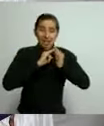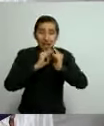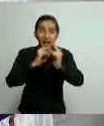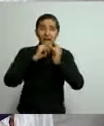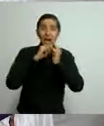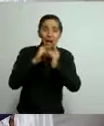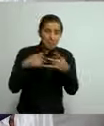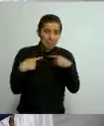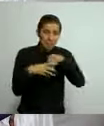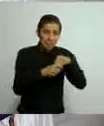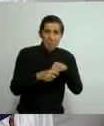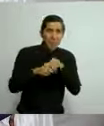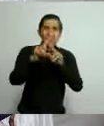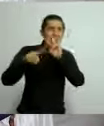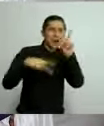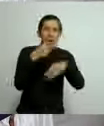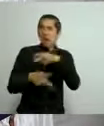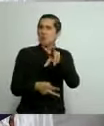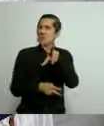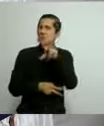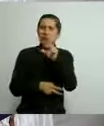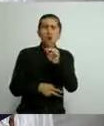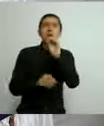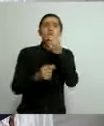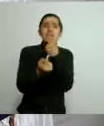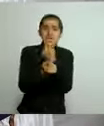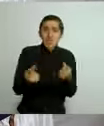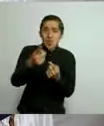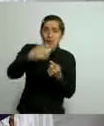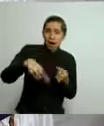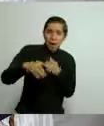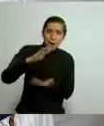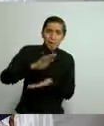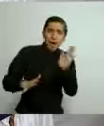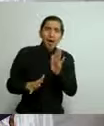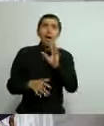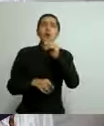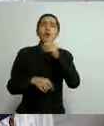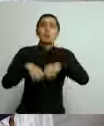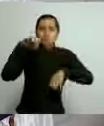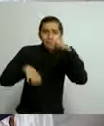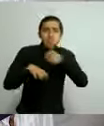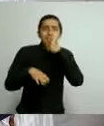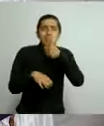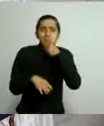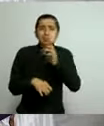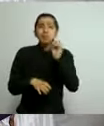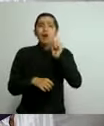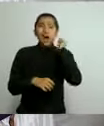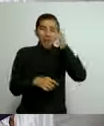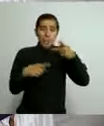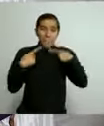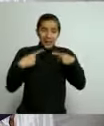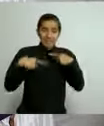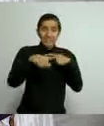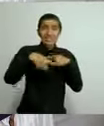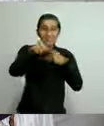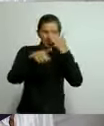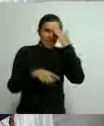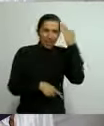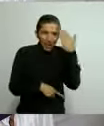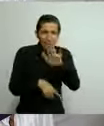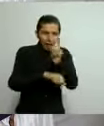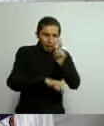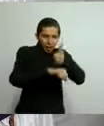no ir a centros comerciales, sobre todo si llevas niños, adultos mayores o personas que tú ya sabes